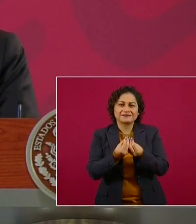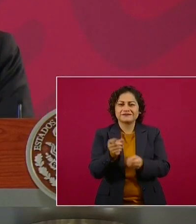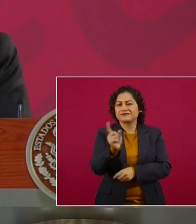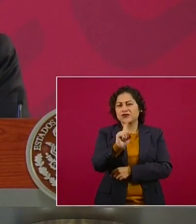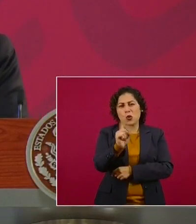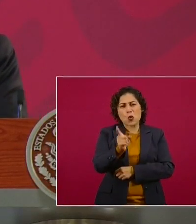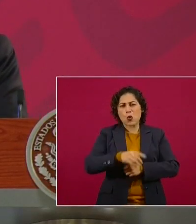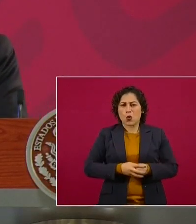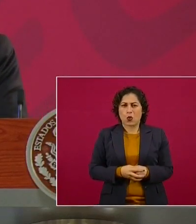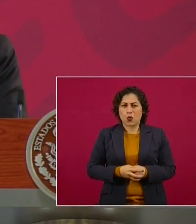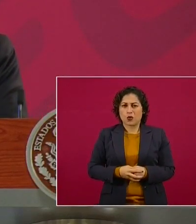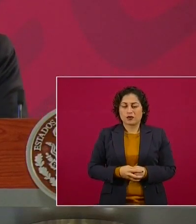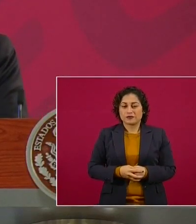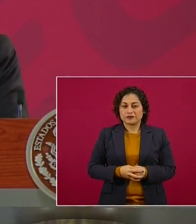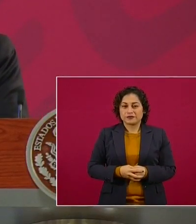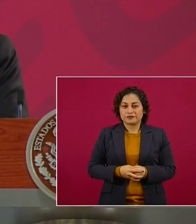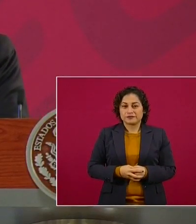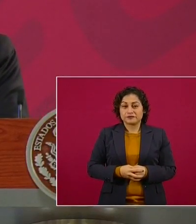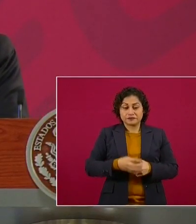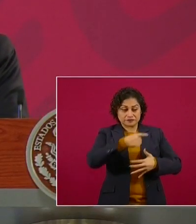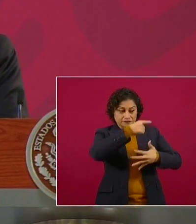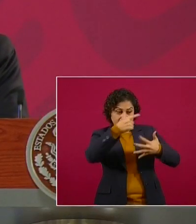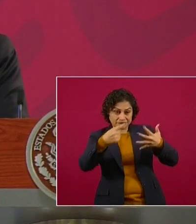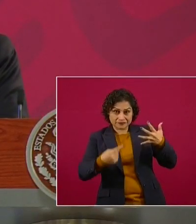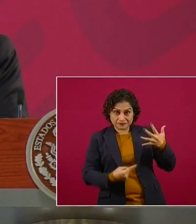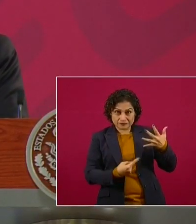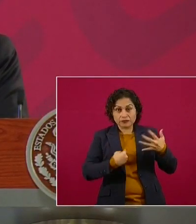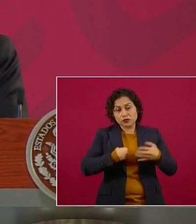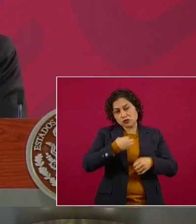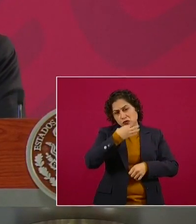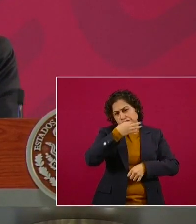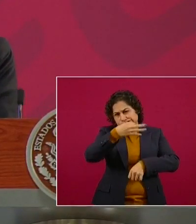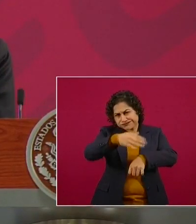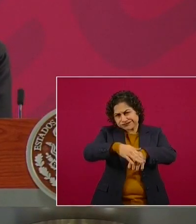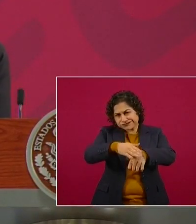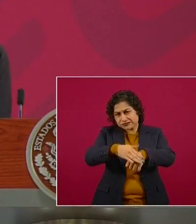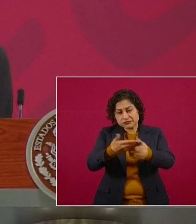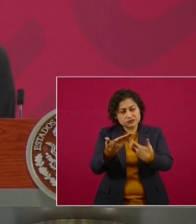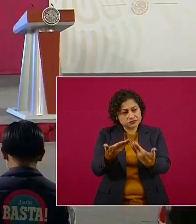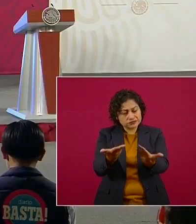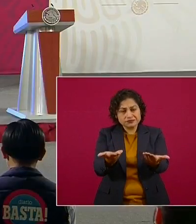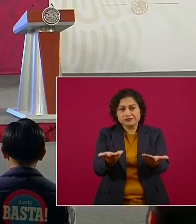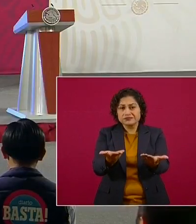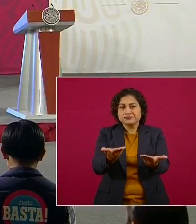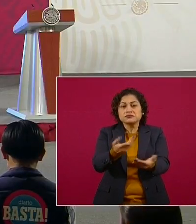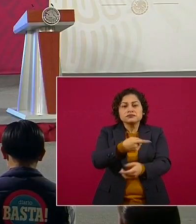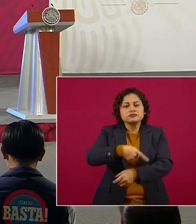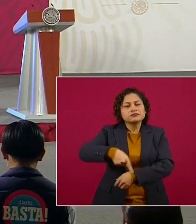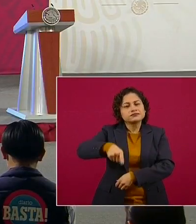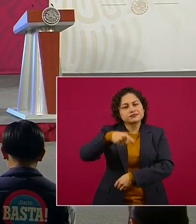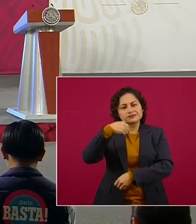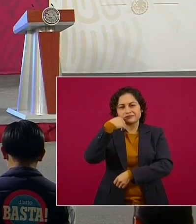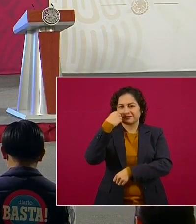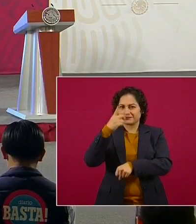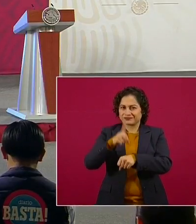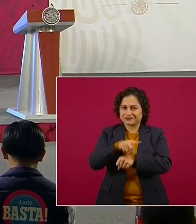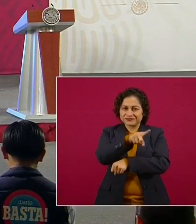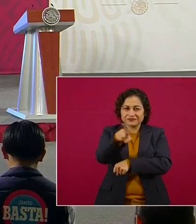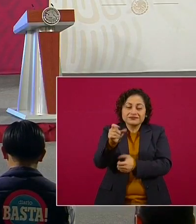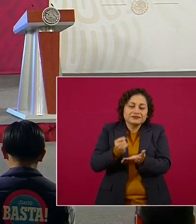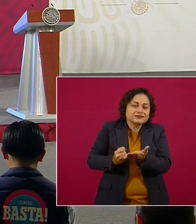pero procuremos